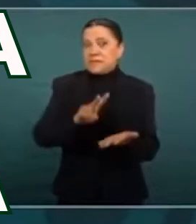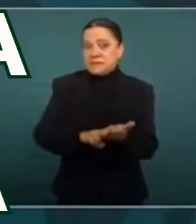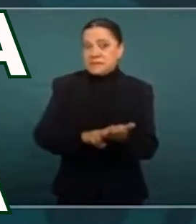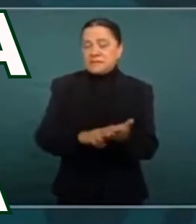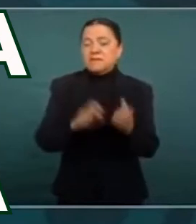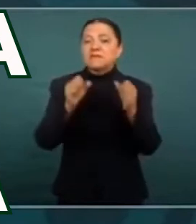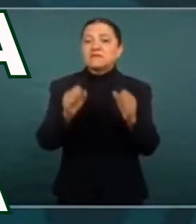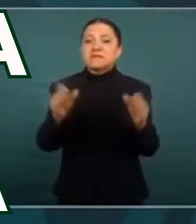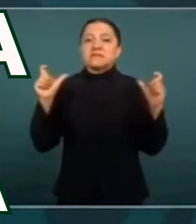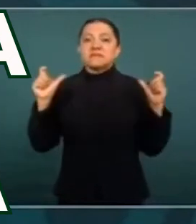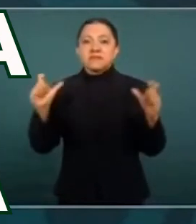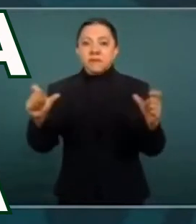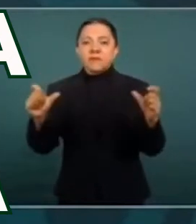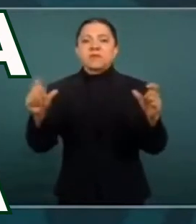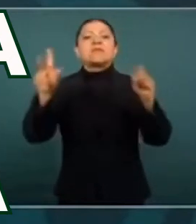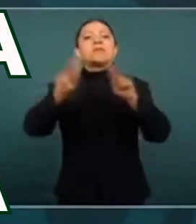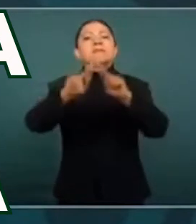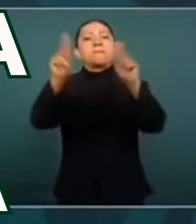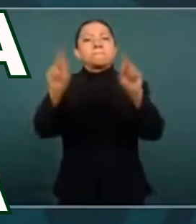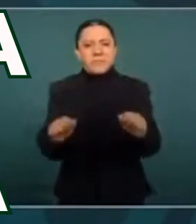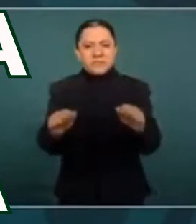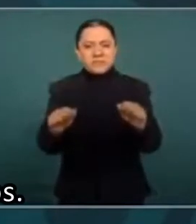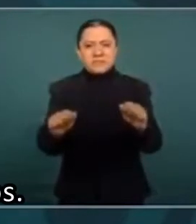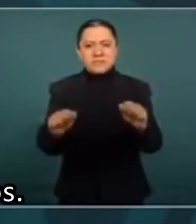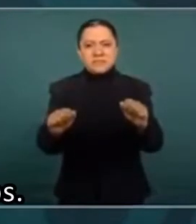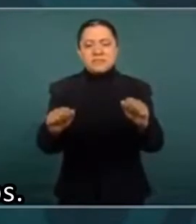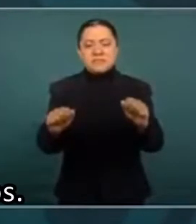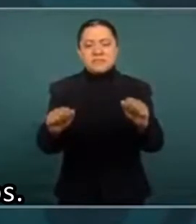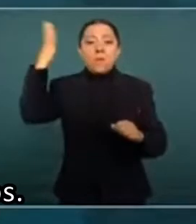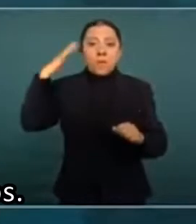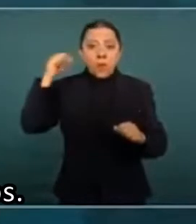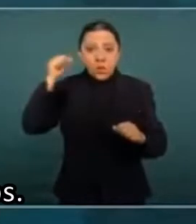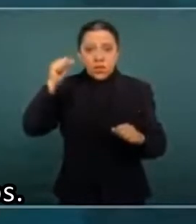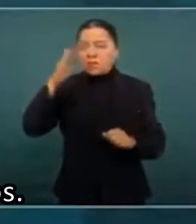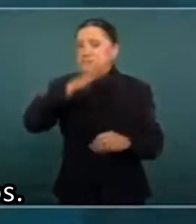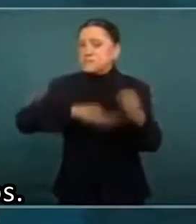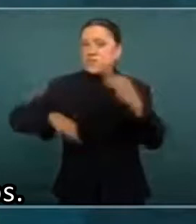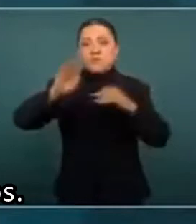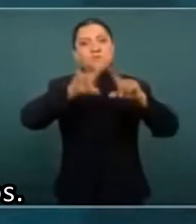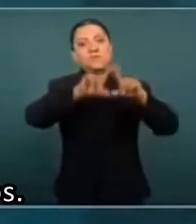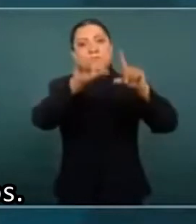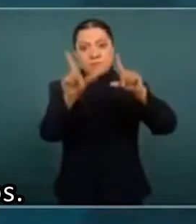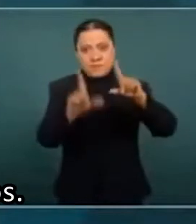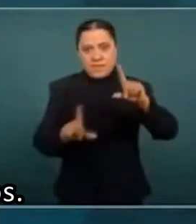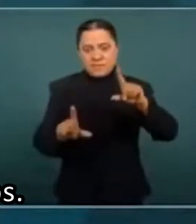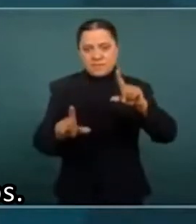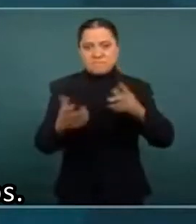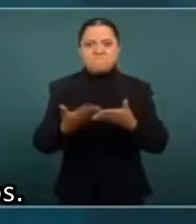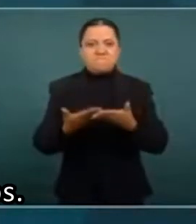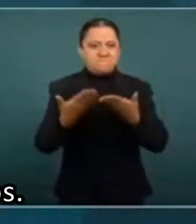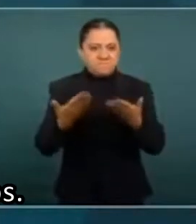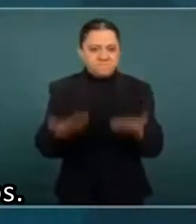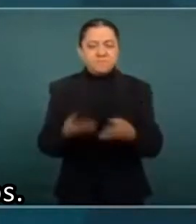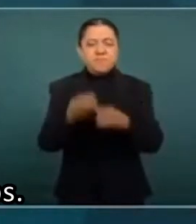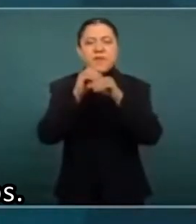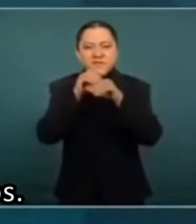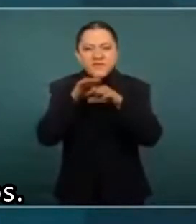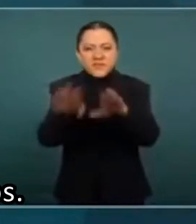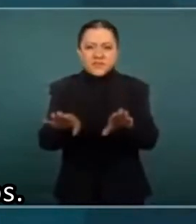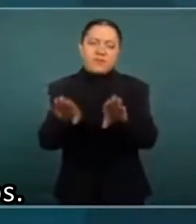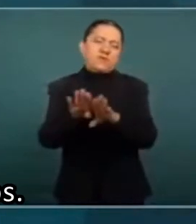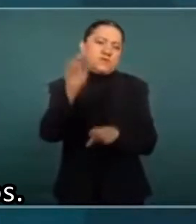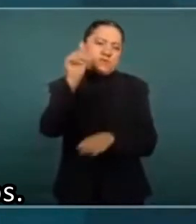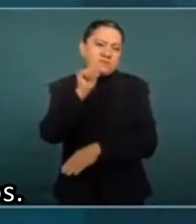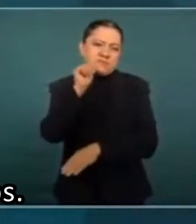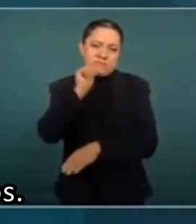En la mañanera desde Cuernavaca, Morelos, el presidente dijo que Santiago Nieto, titular de la Unidad de Inteligencia Financiera, le informó que no se